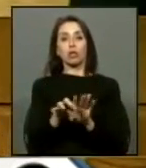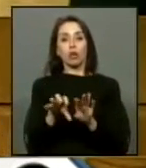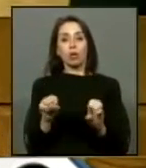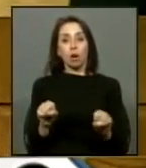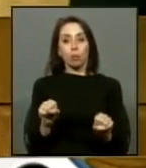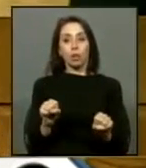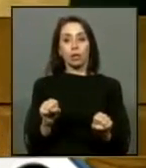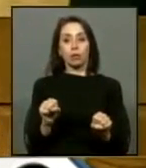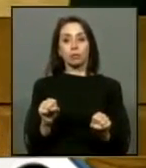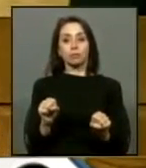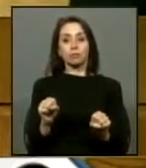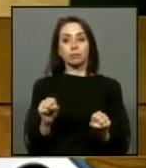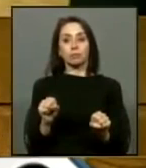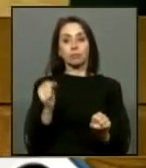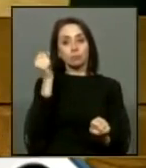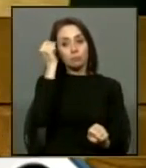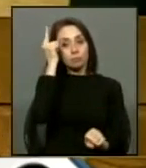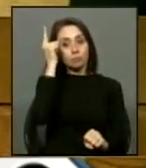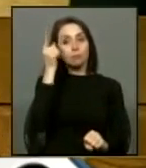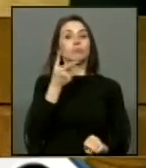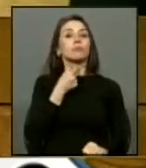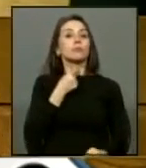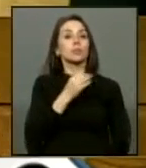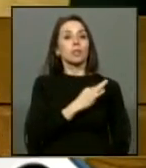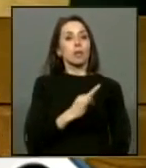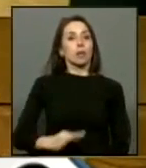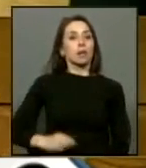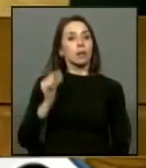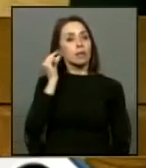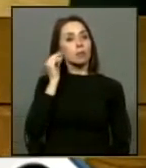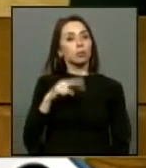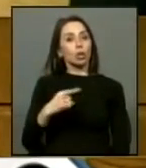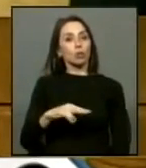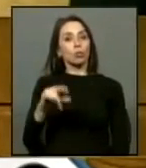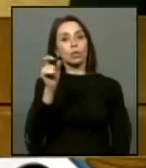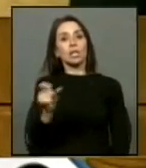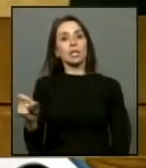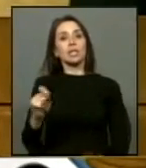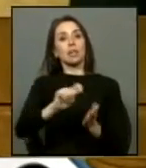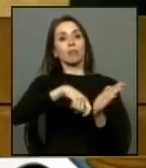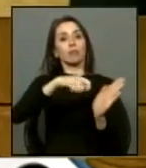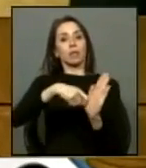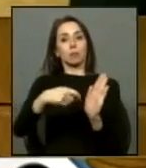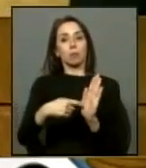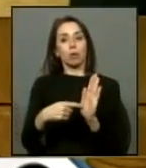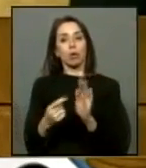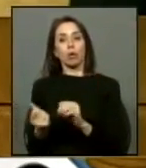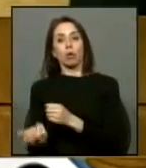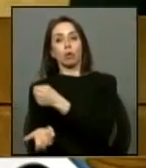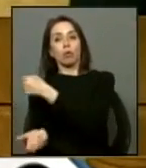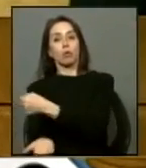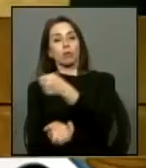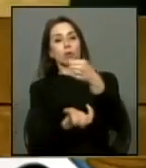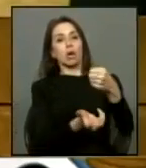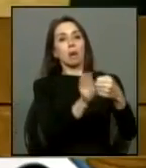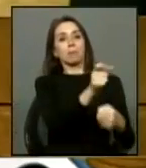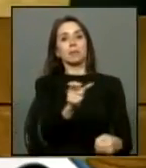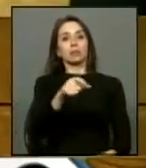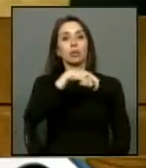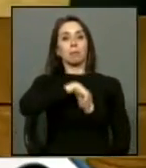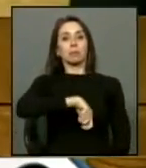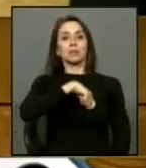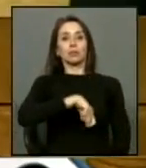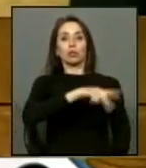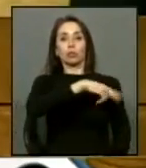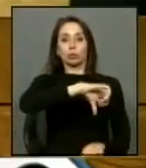entiendo la intención que tiene la diputada y los firmantes habla de entregarle los recursos a los pensionados de nuestro país